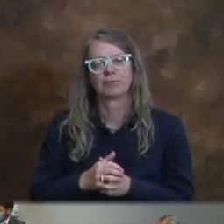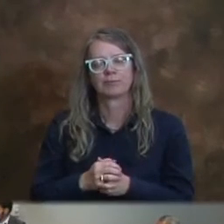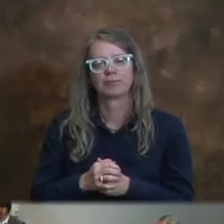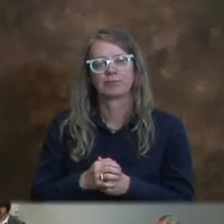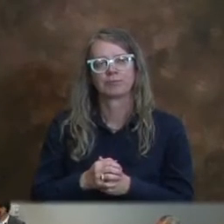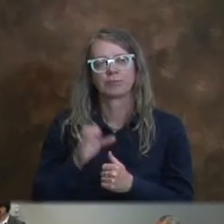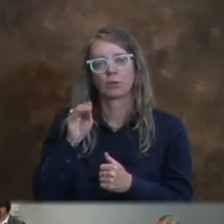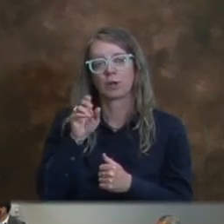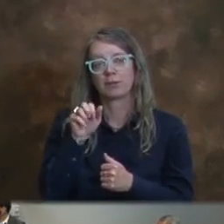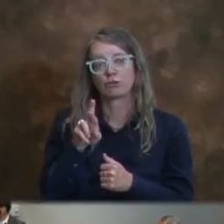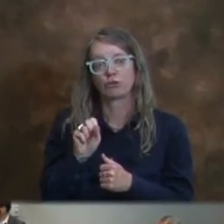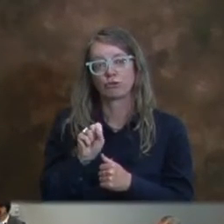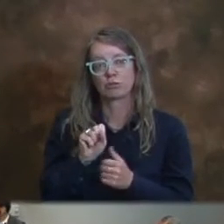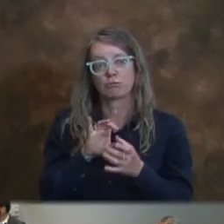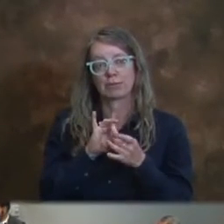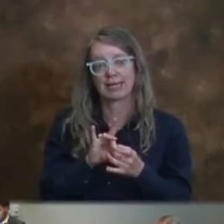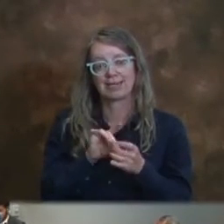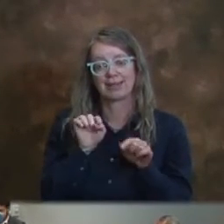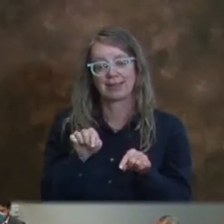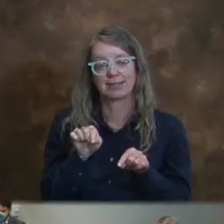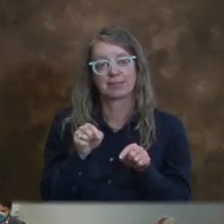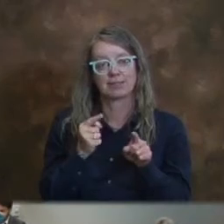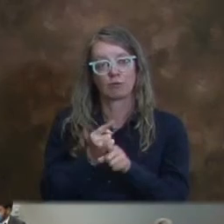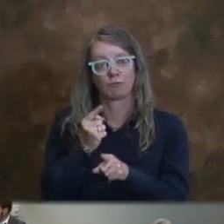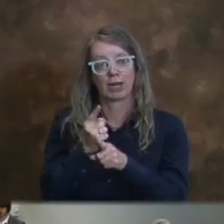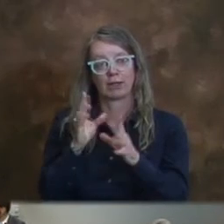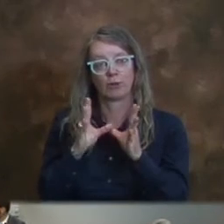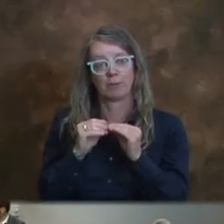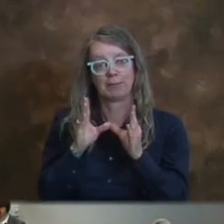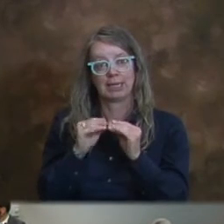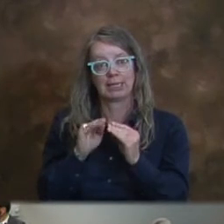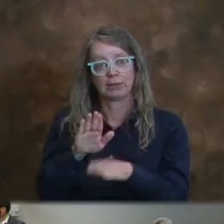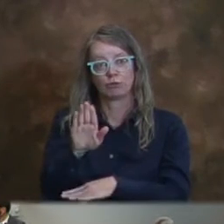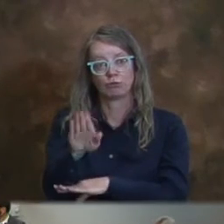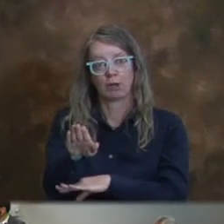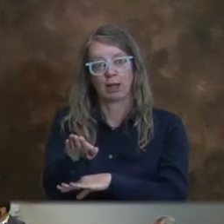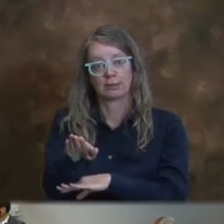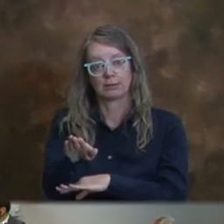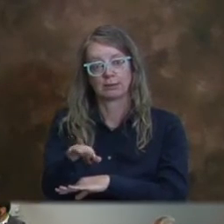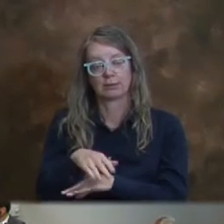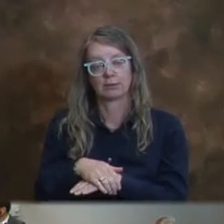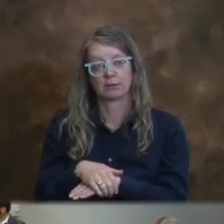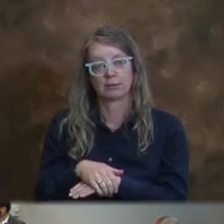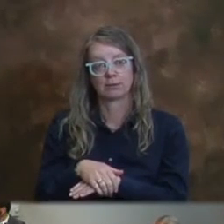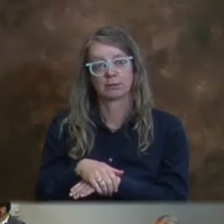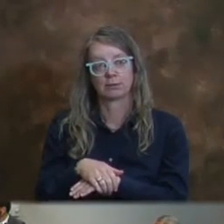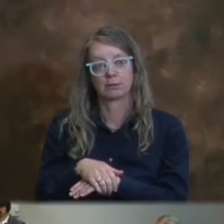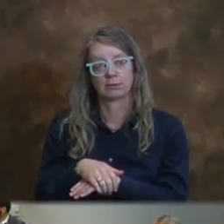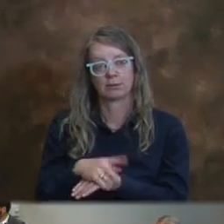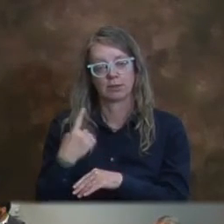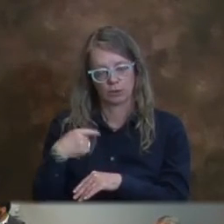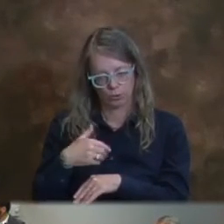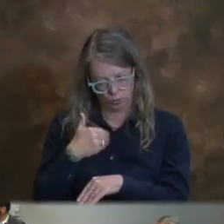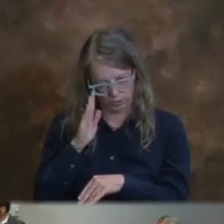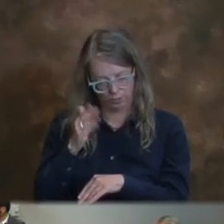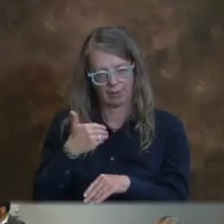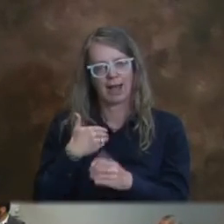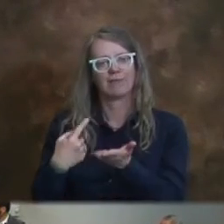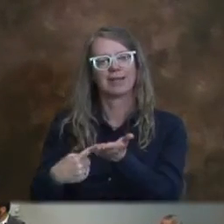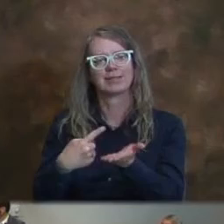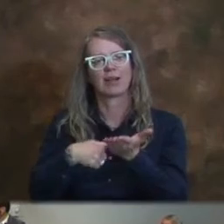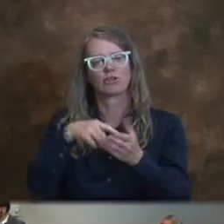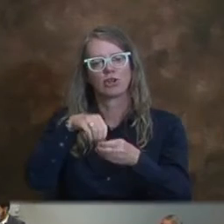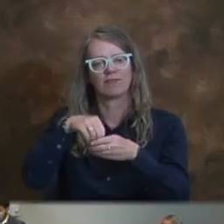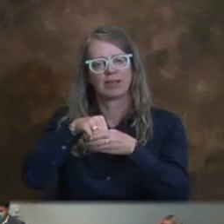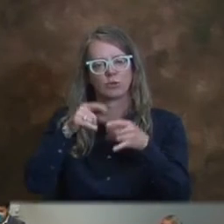Comisionados, receleración a esto para la reunión regular de esta tarde. tenemos una plática sobre